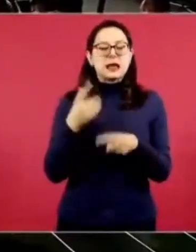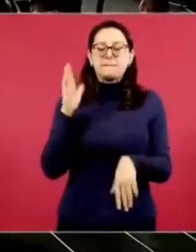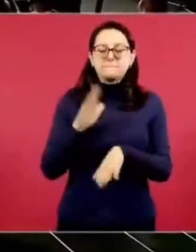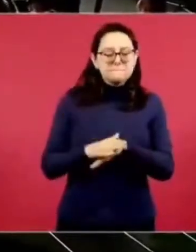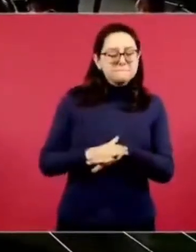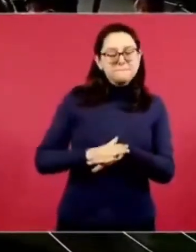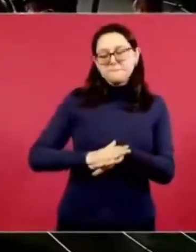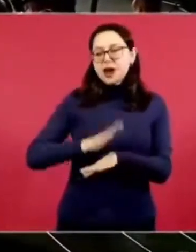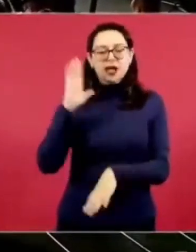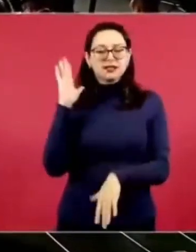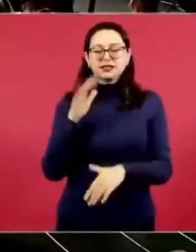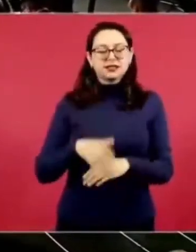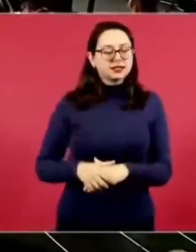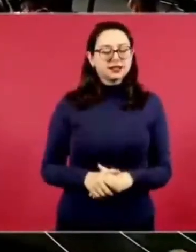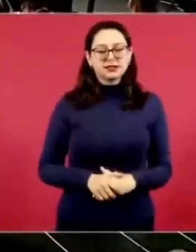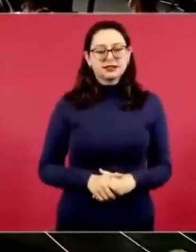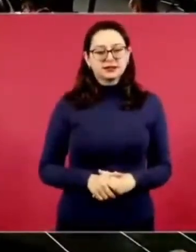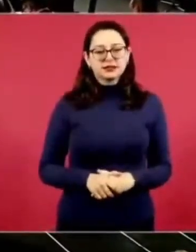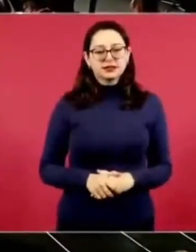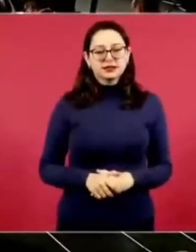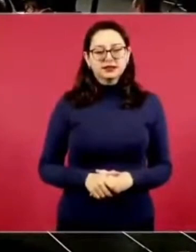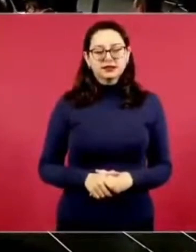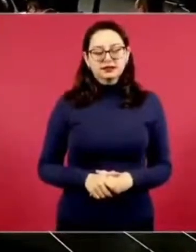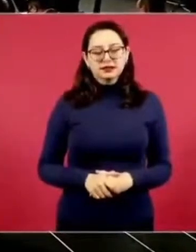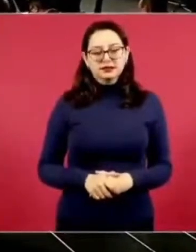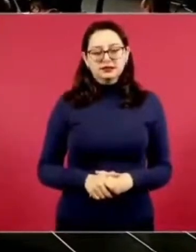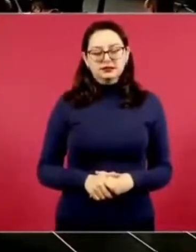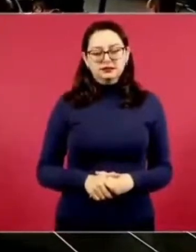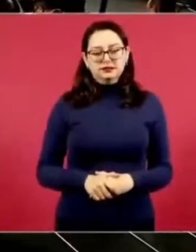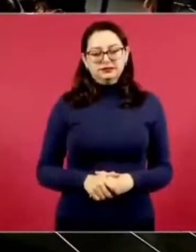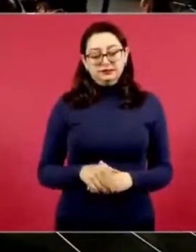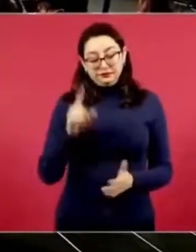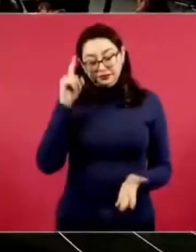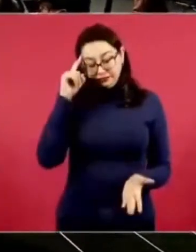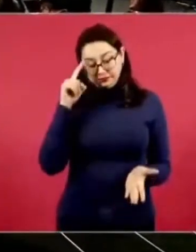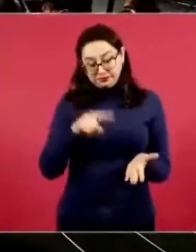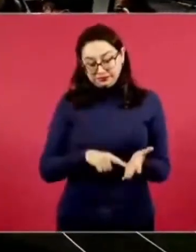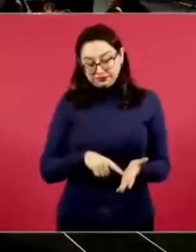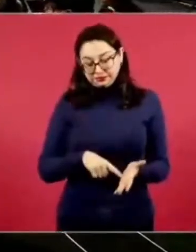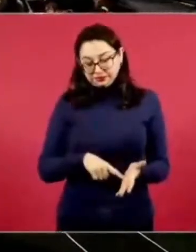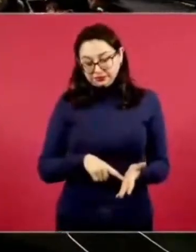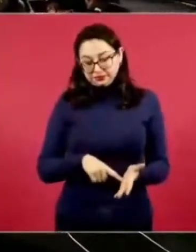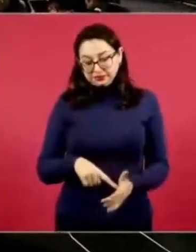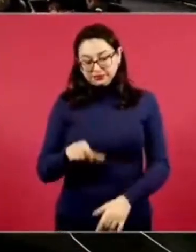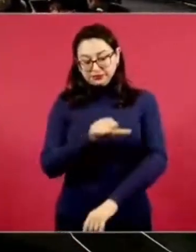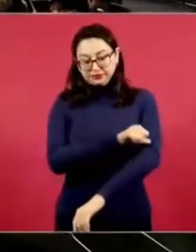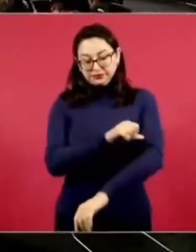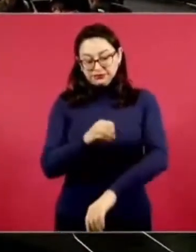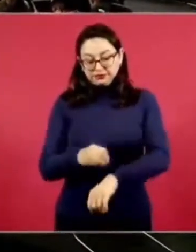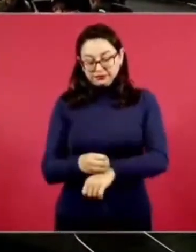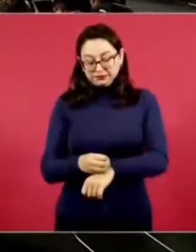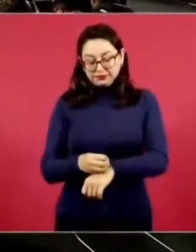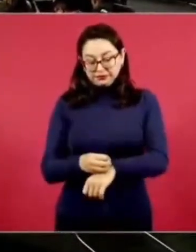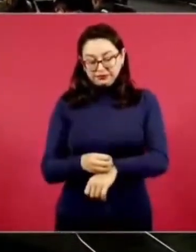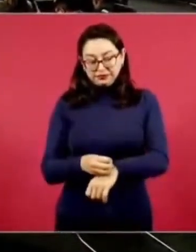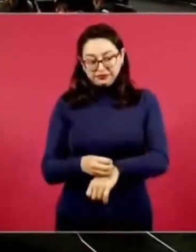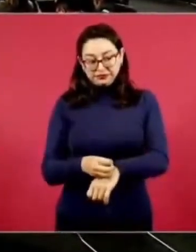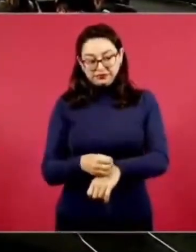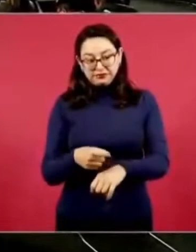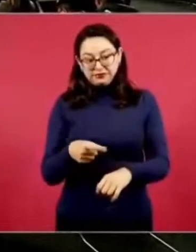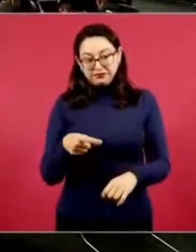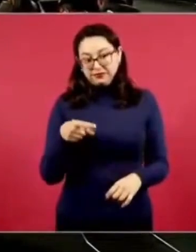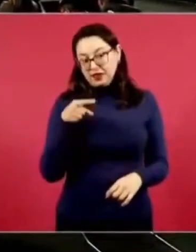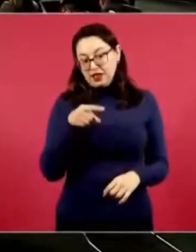que tenía fama de